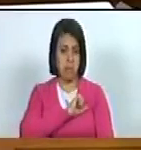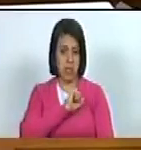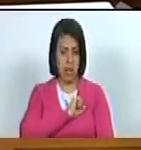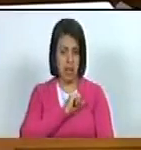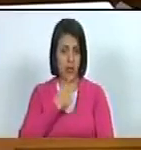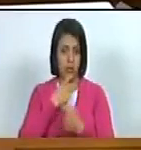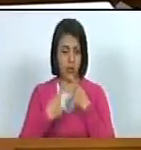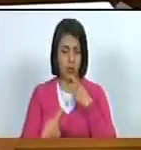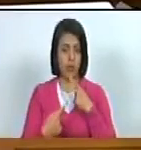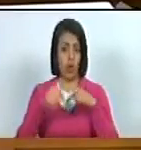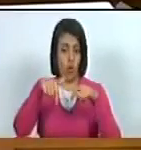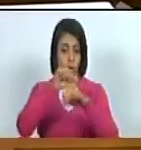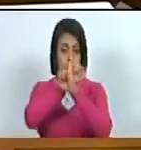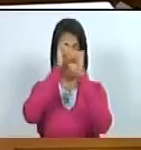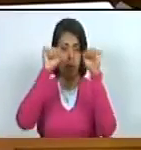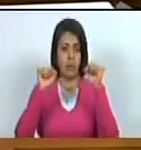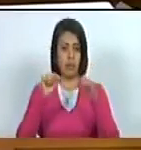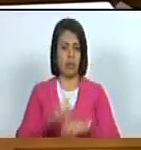esta mañana